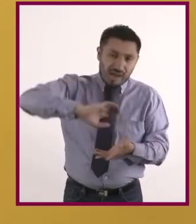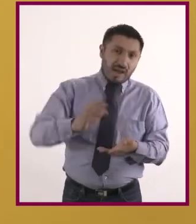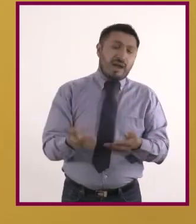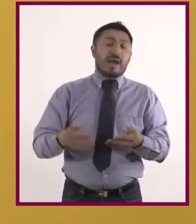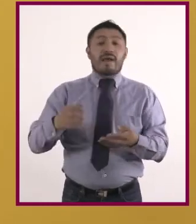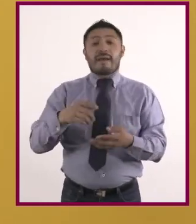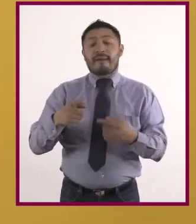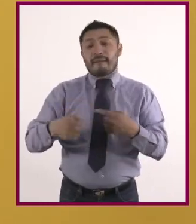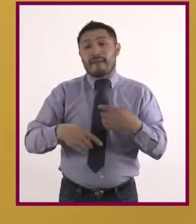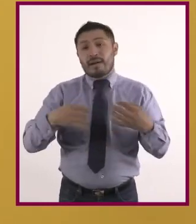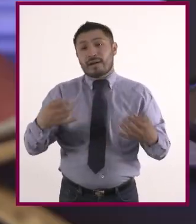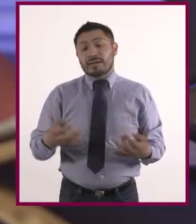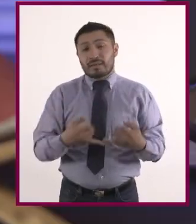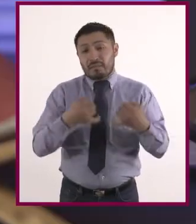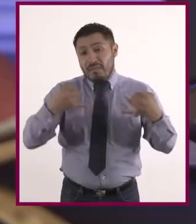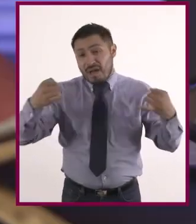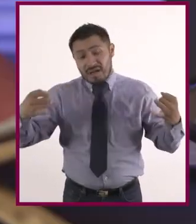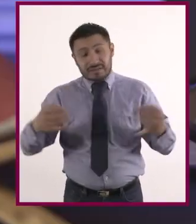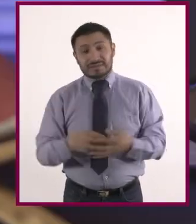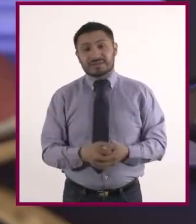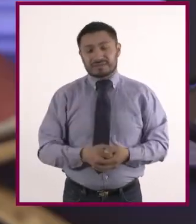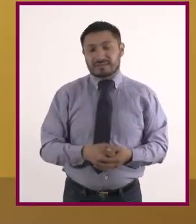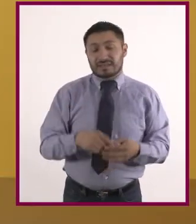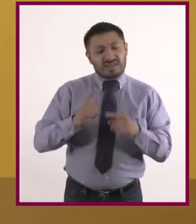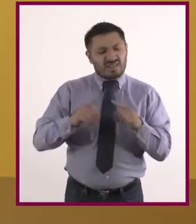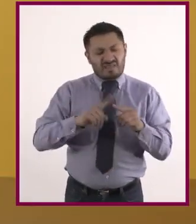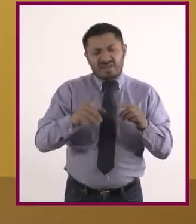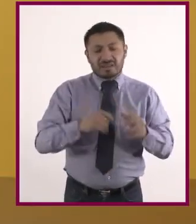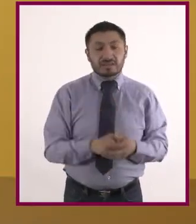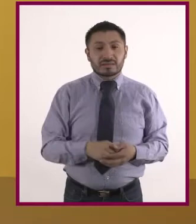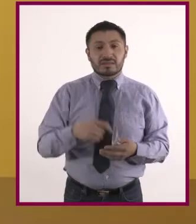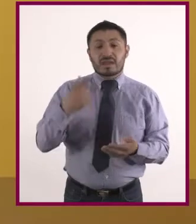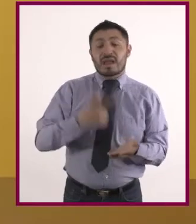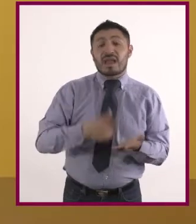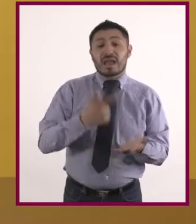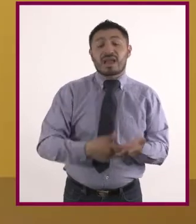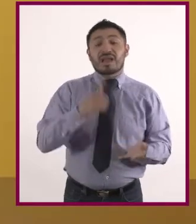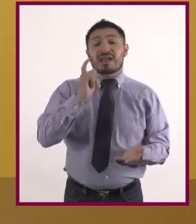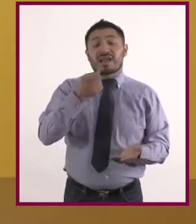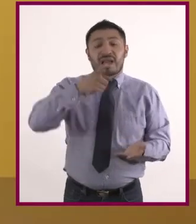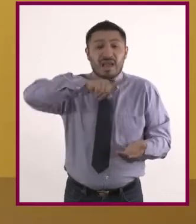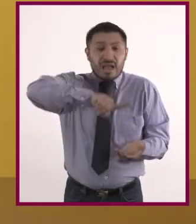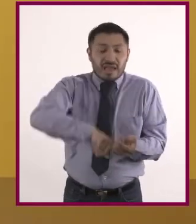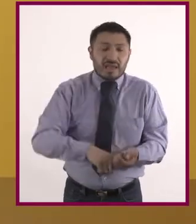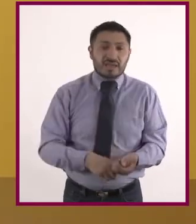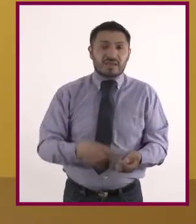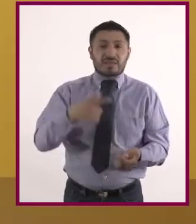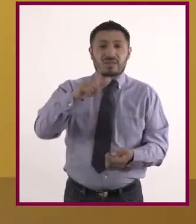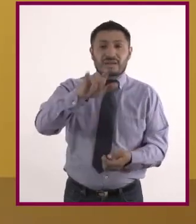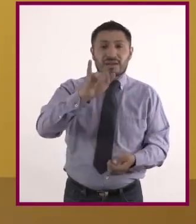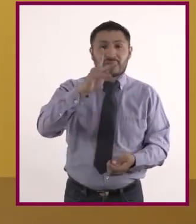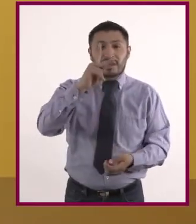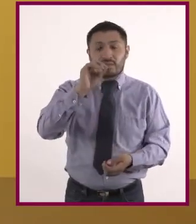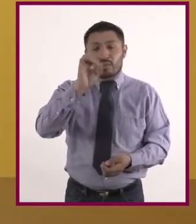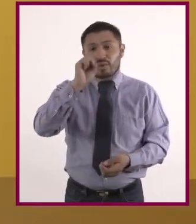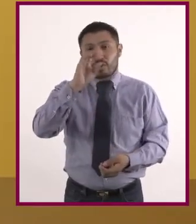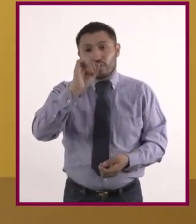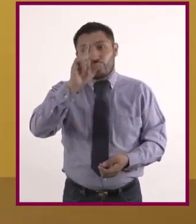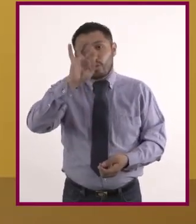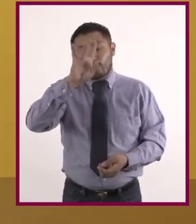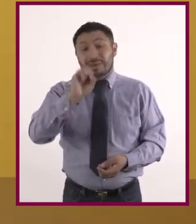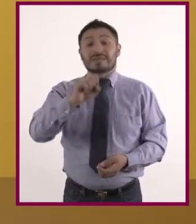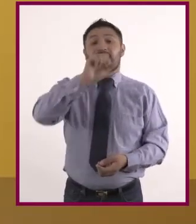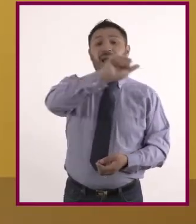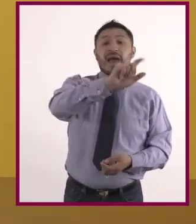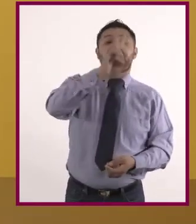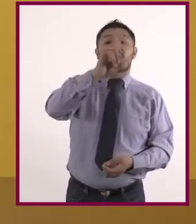alimentos ricos en fibras vegetales. ¿Qué es una grasa? Son las portarolas de las vitaminas liposolubles A, D, E y K y son